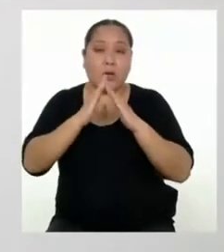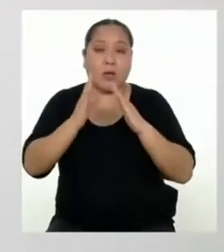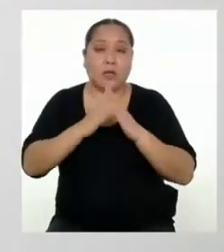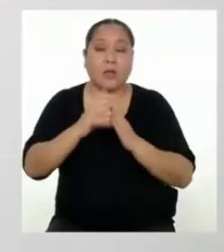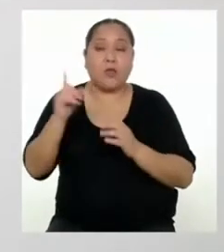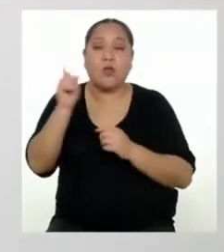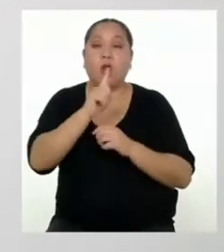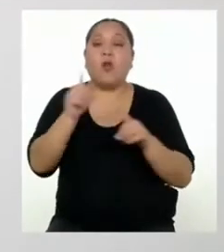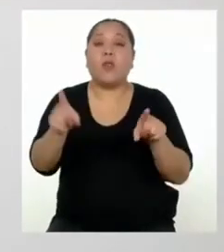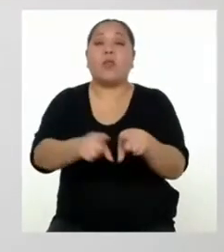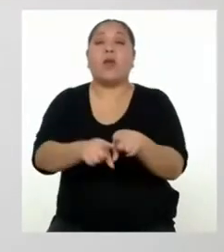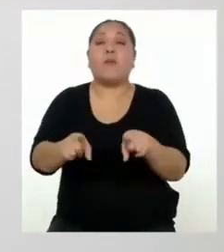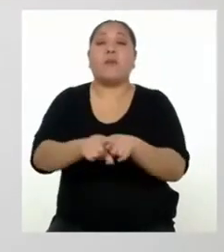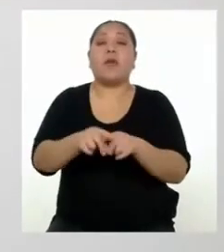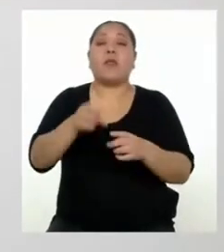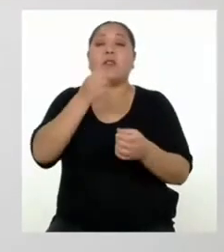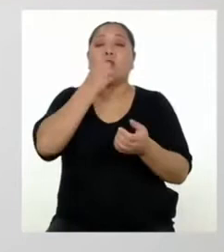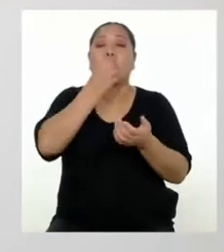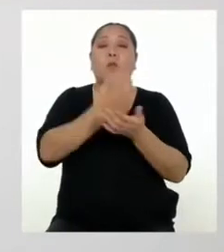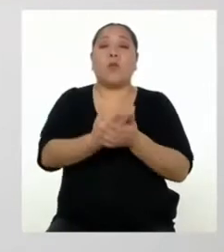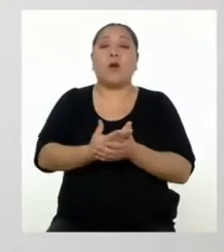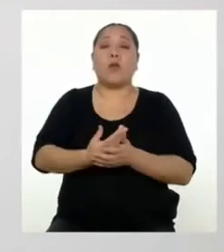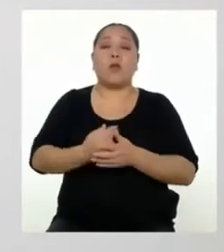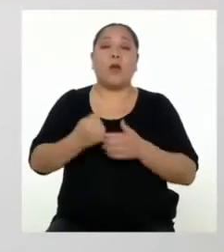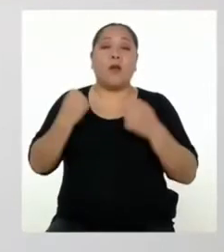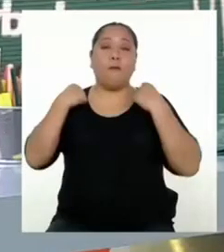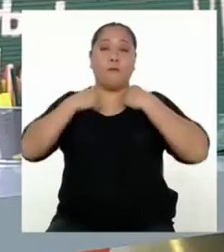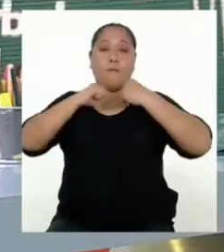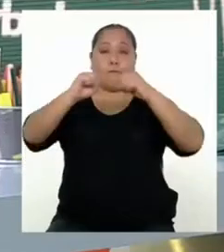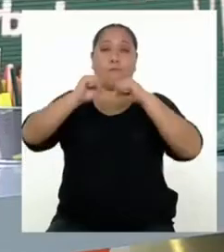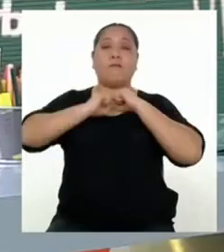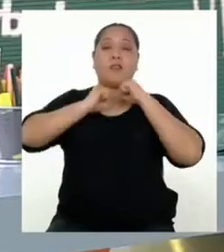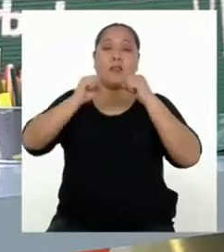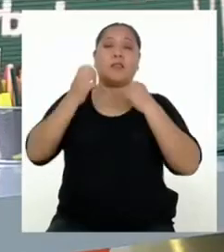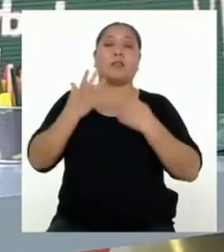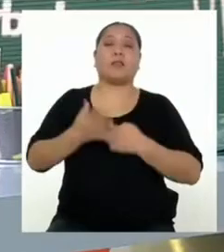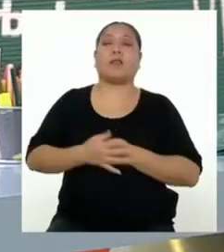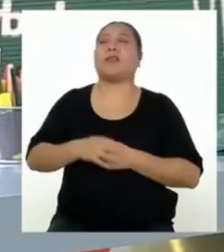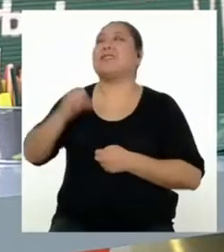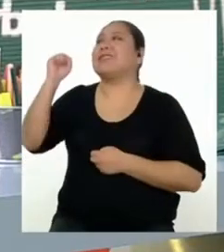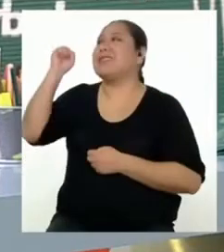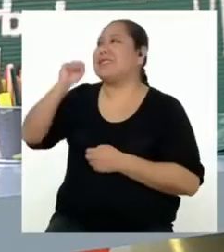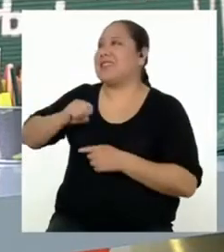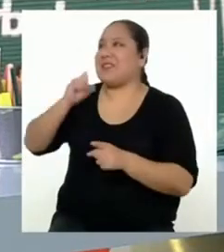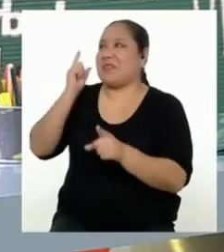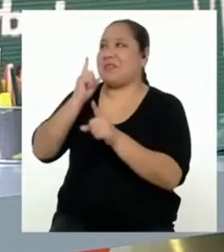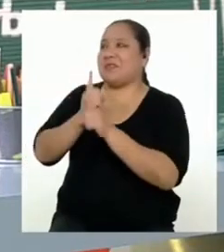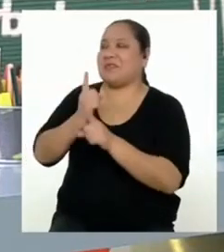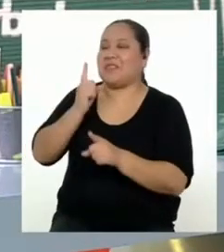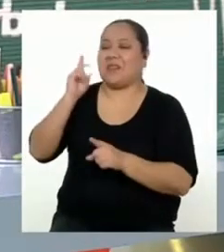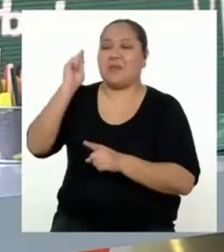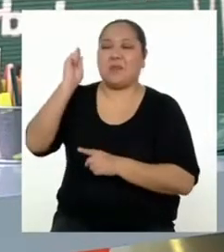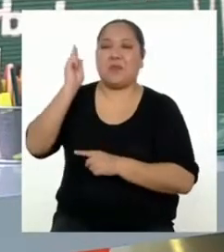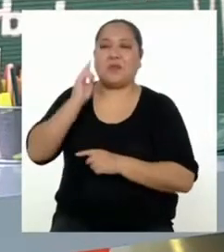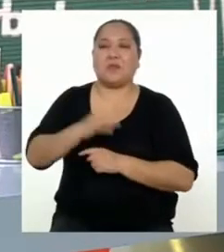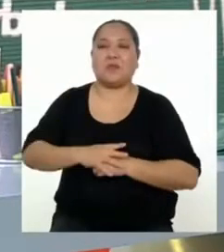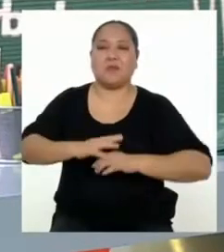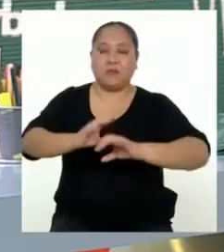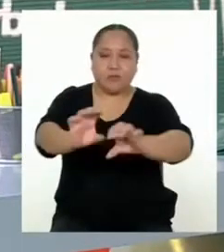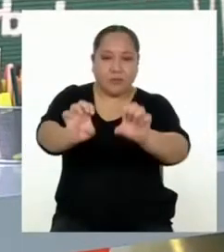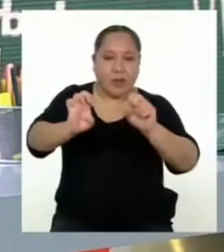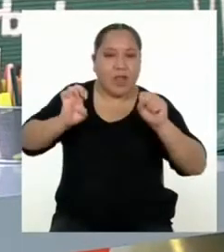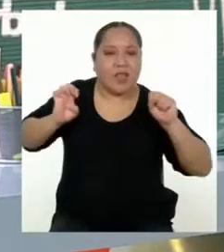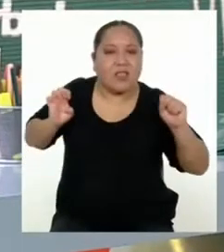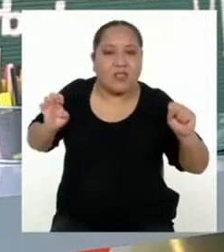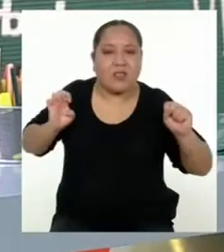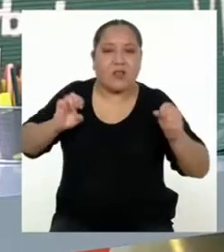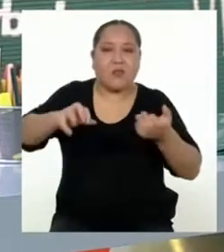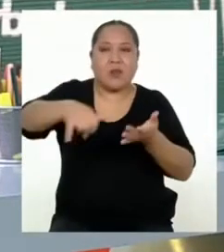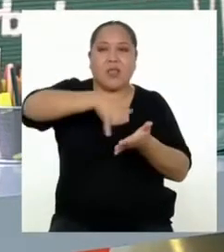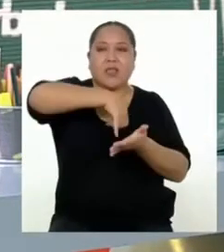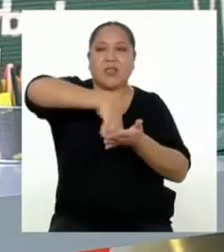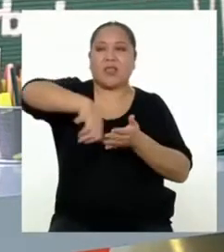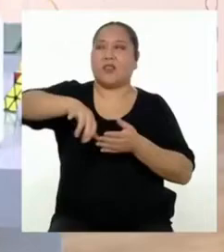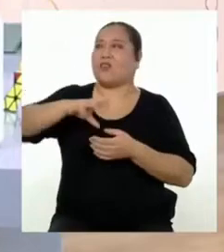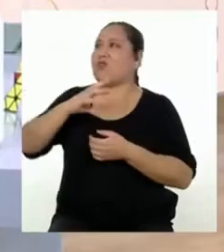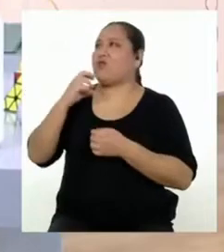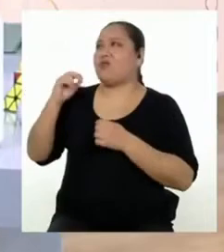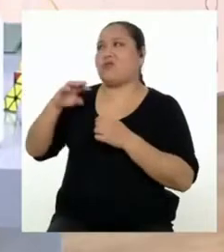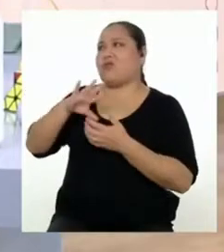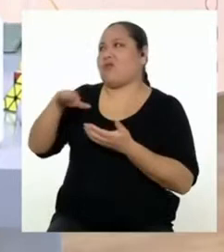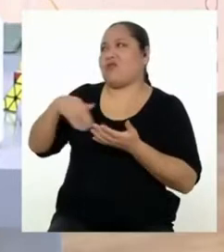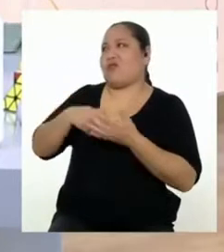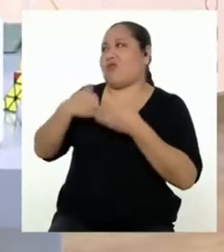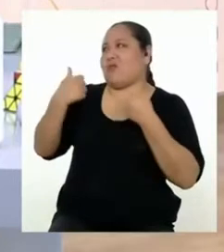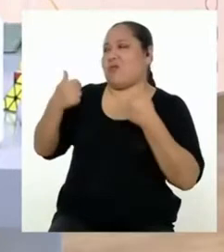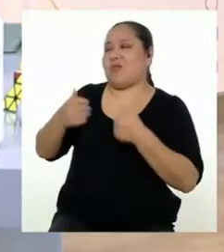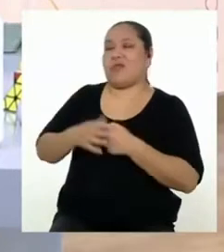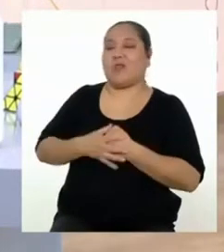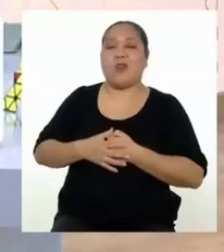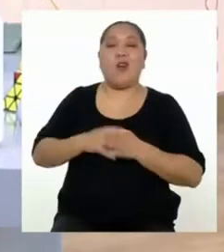también terminas haciendo una buena actividad física. Así es, profesora. Hacer planchas, planchar, todo es bueno.